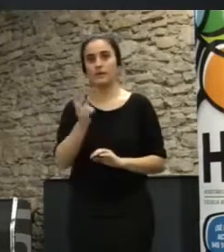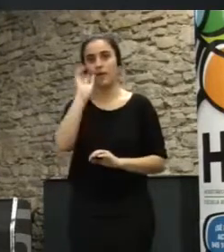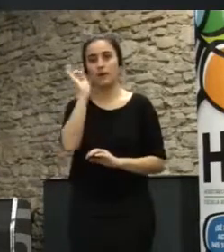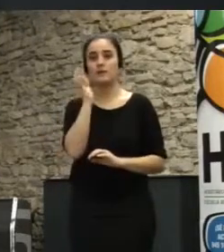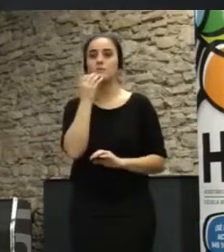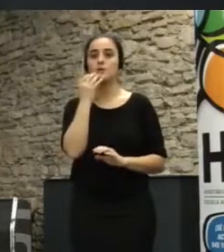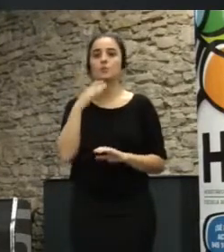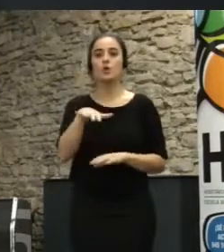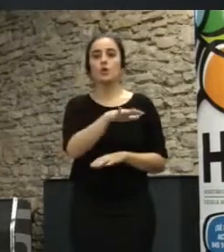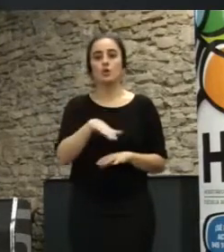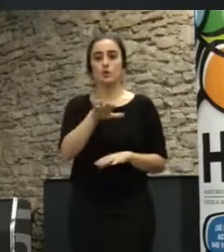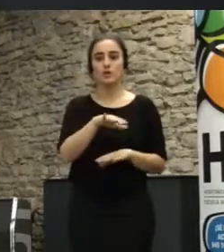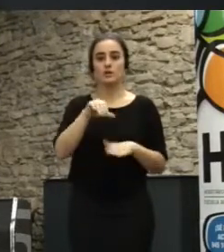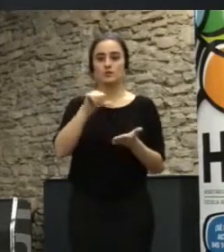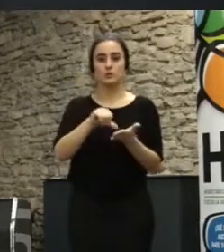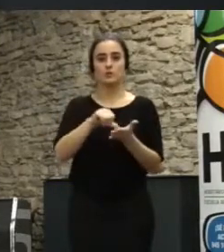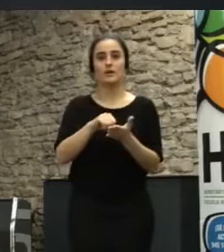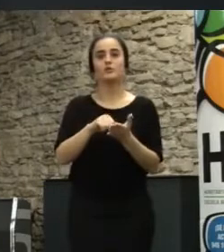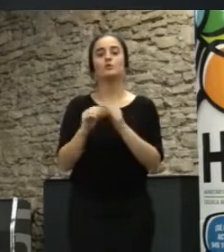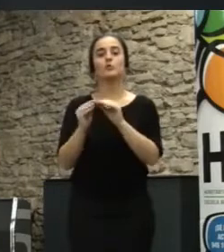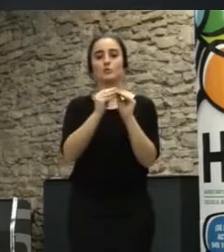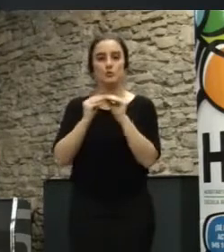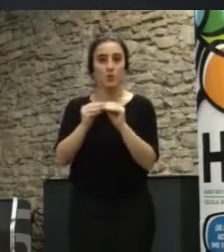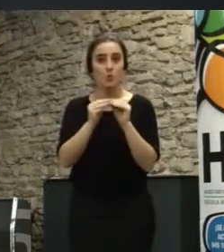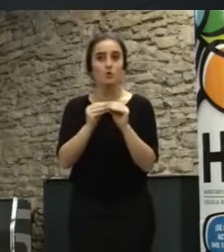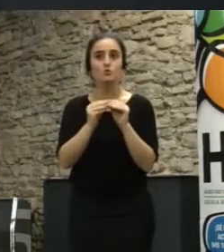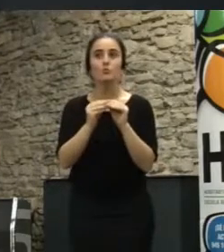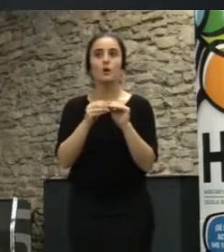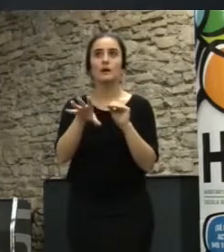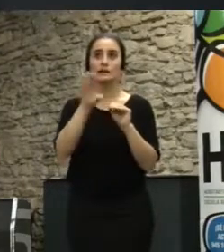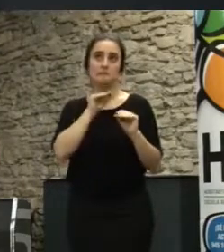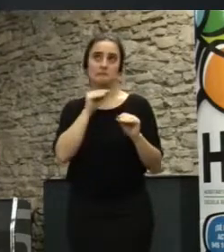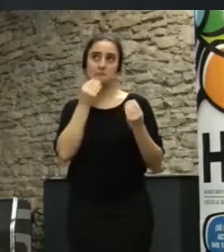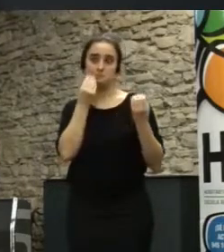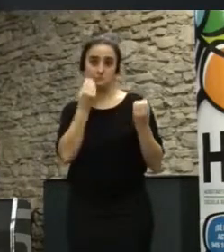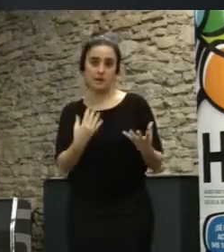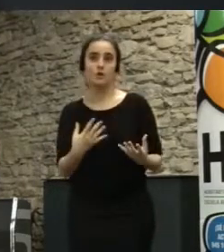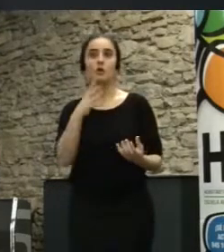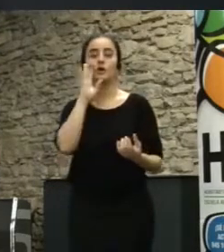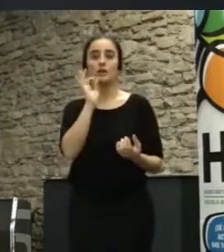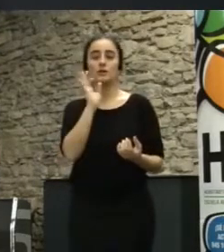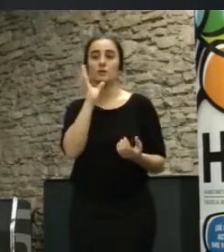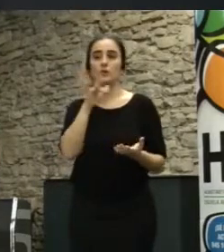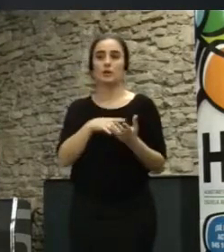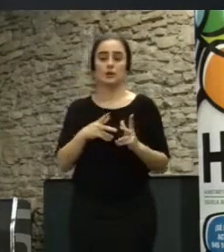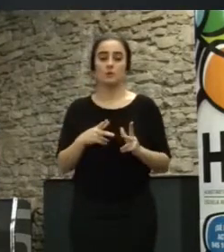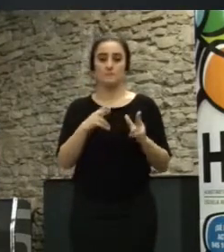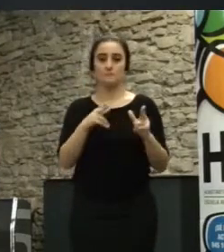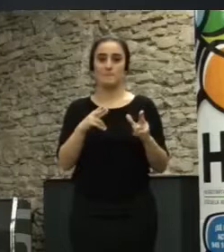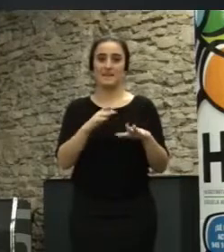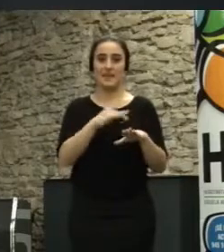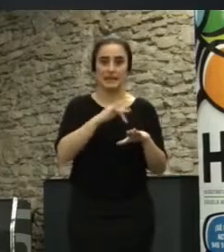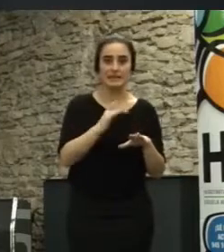desde los espacios urbanos el común y lo comunitario se entiende mejor ¿no? También es verdad tiene una parte digital los hackers y en la